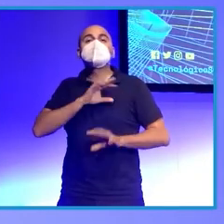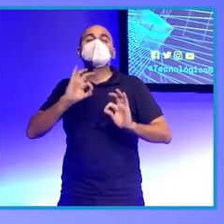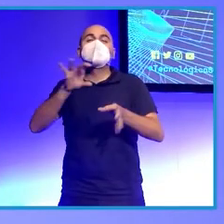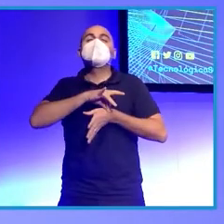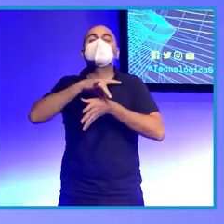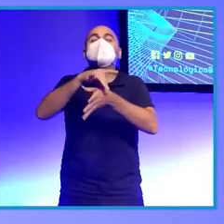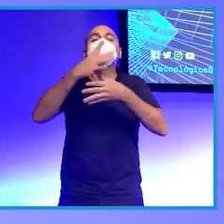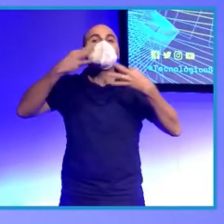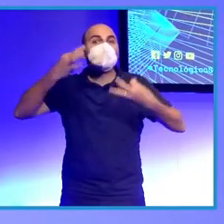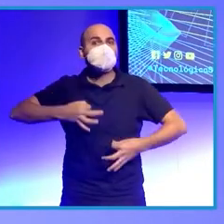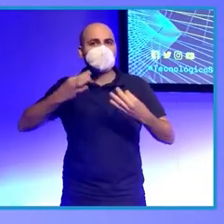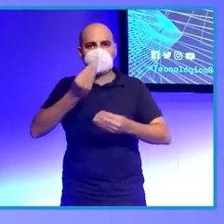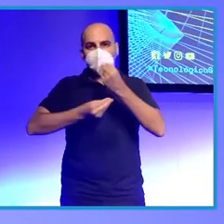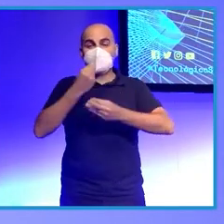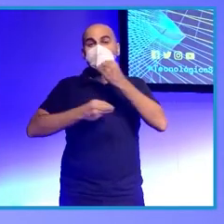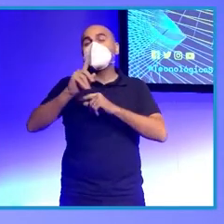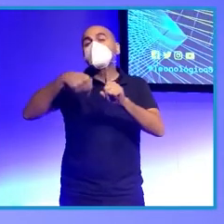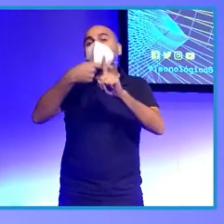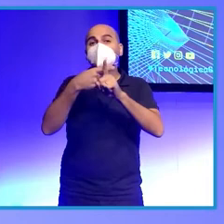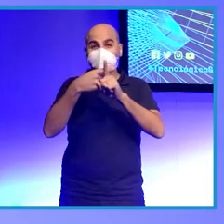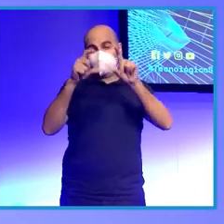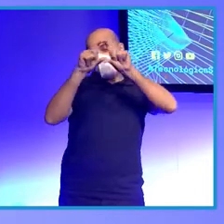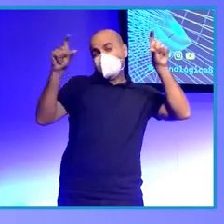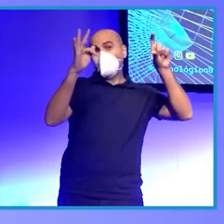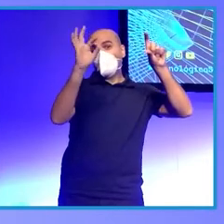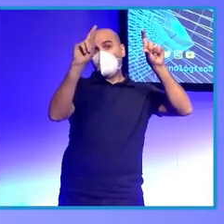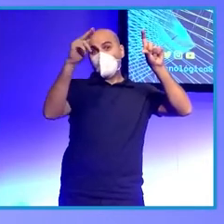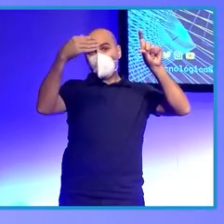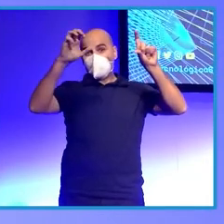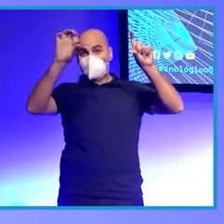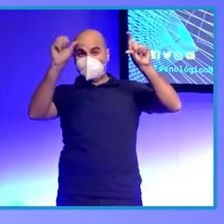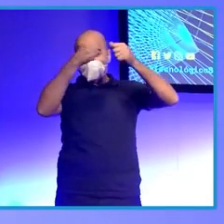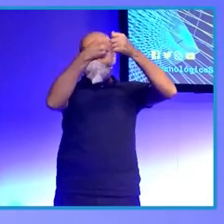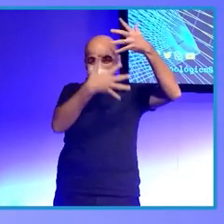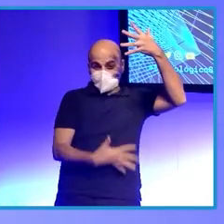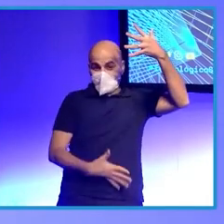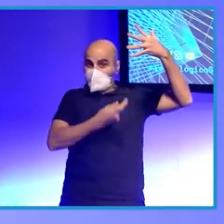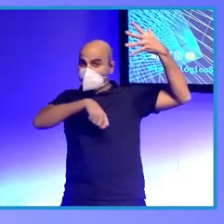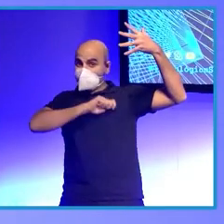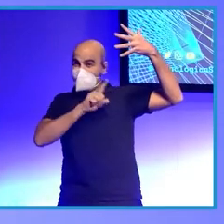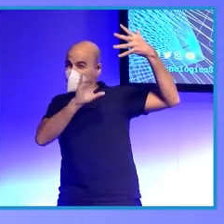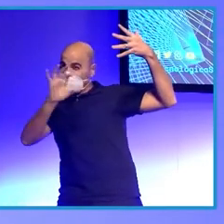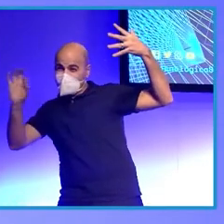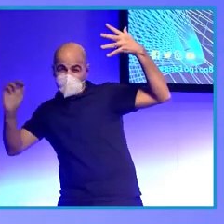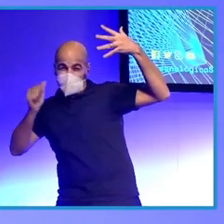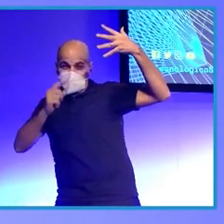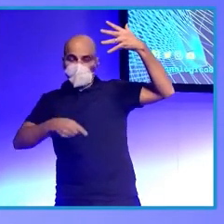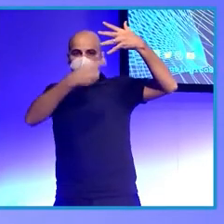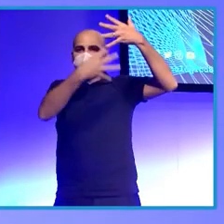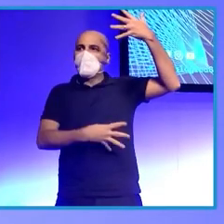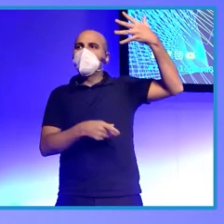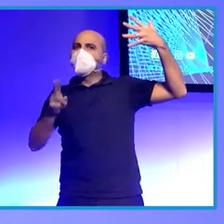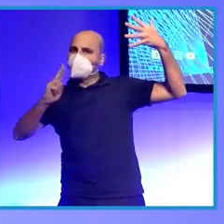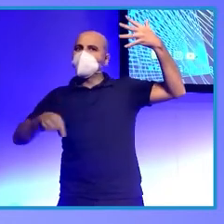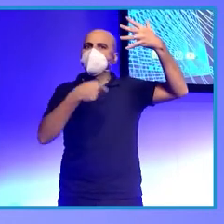está en lista de Forbes de los 100 españoles más creativos en el mundo de los negocios y es considerada una de las mayores influencers en materia